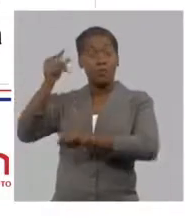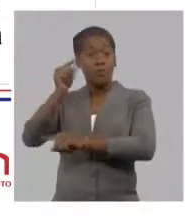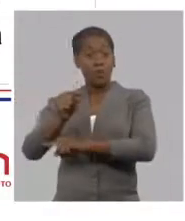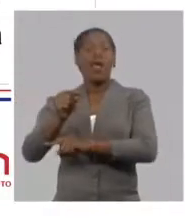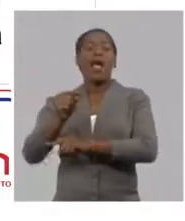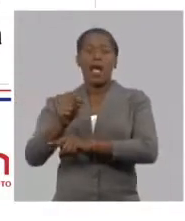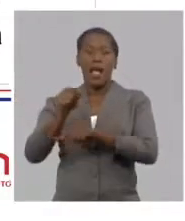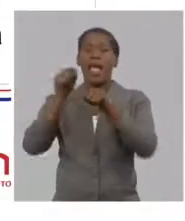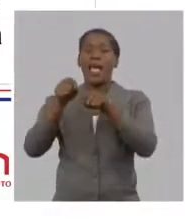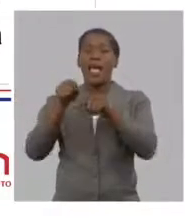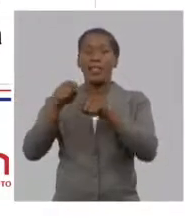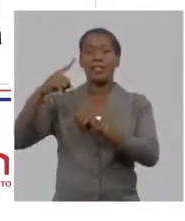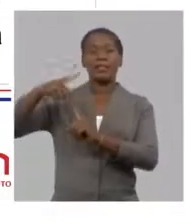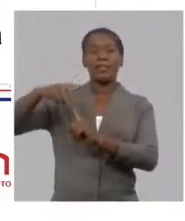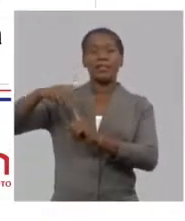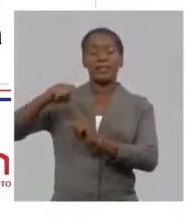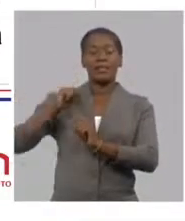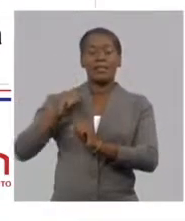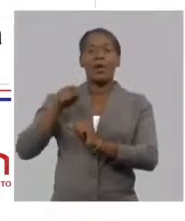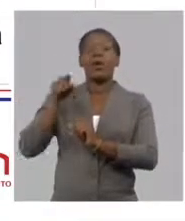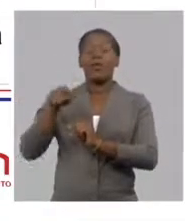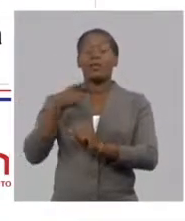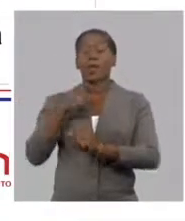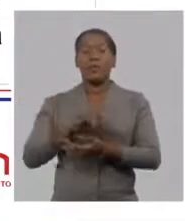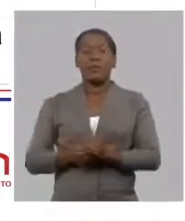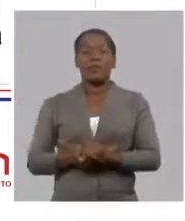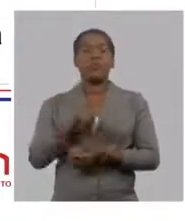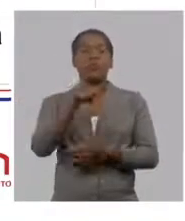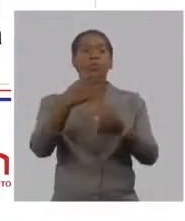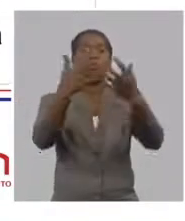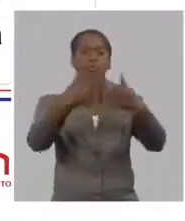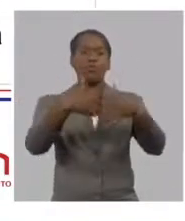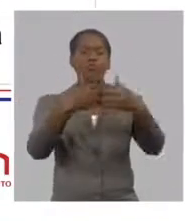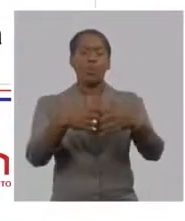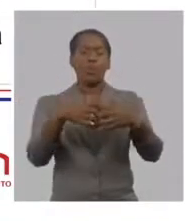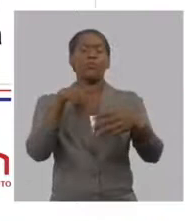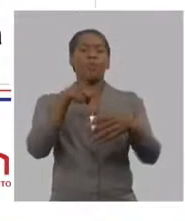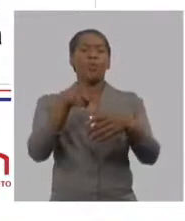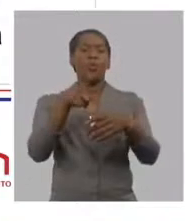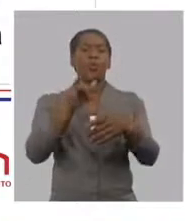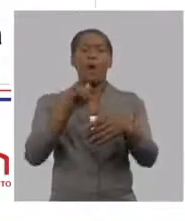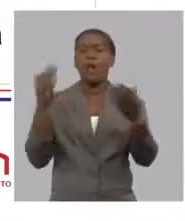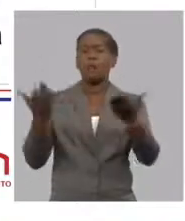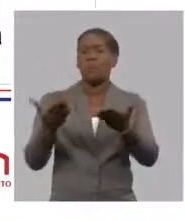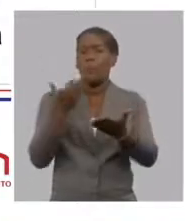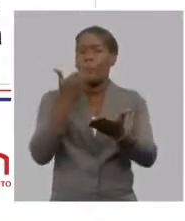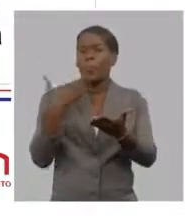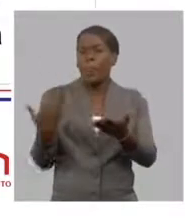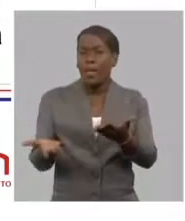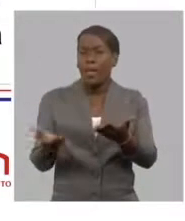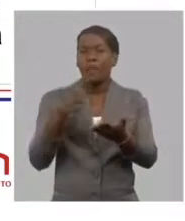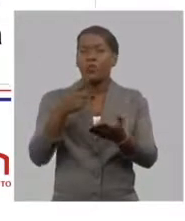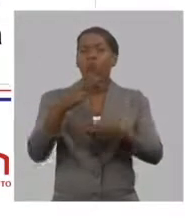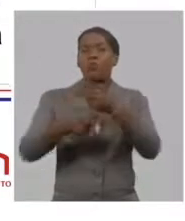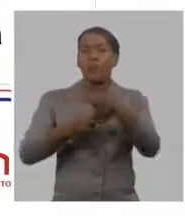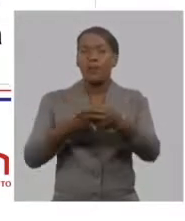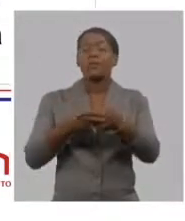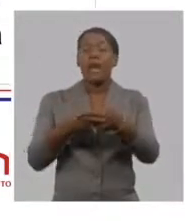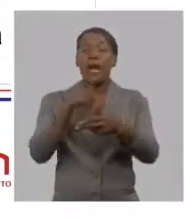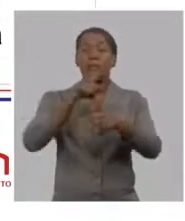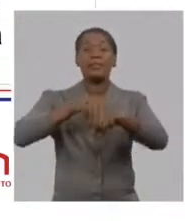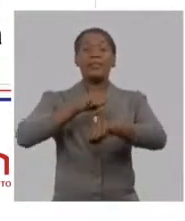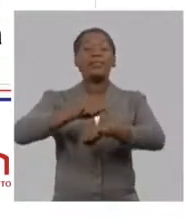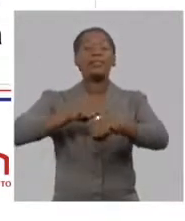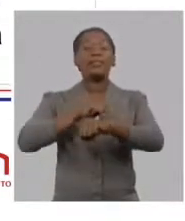nosotros tradicionalmente para calcular qué gastos necesita ese productor para fomentar determinada área pedimos la ficha de costo.